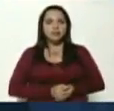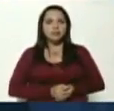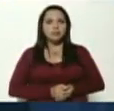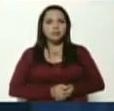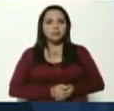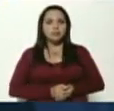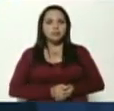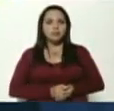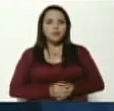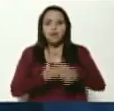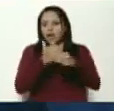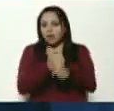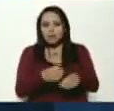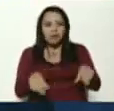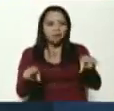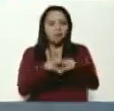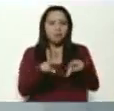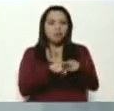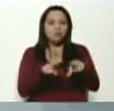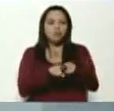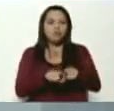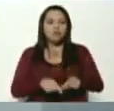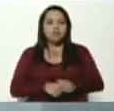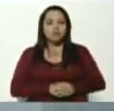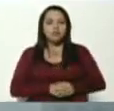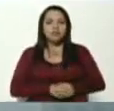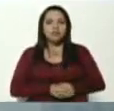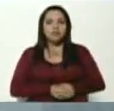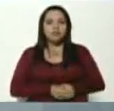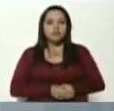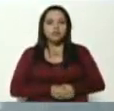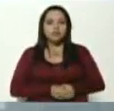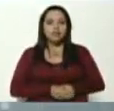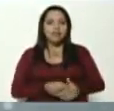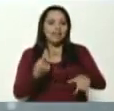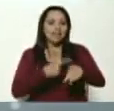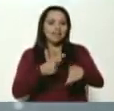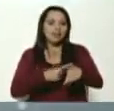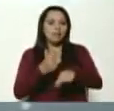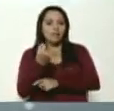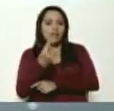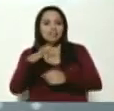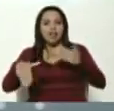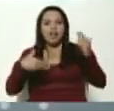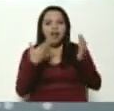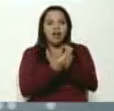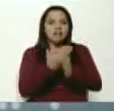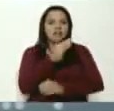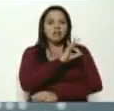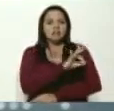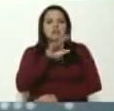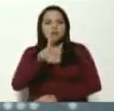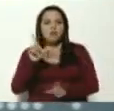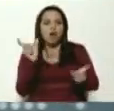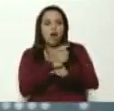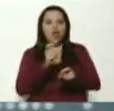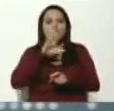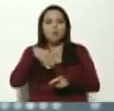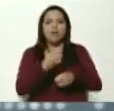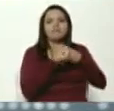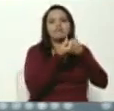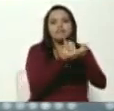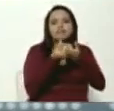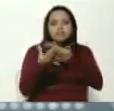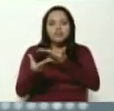aspiramos pues que en el laxo que falta hasta el 31 de agosto puedan declarar